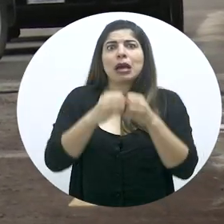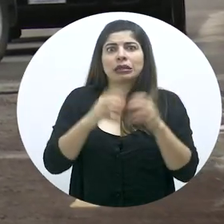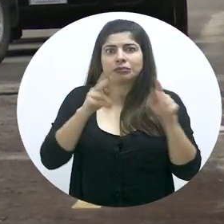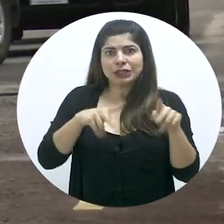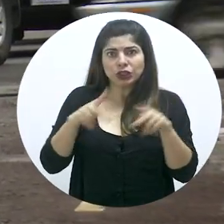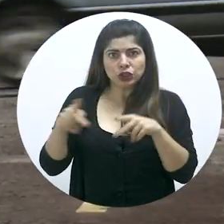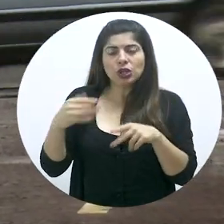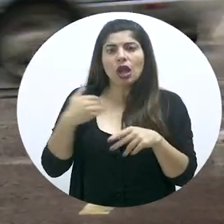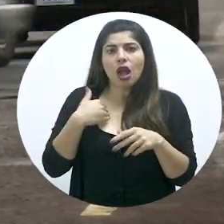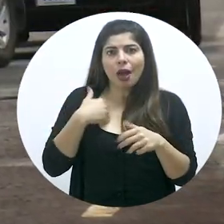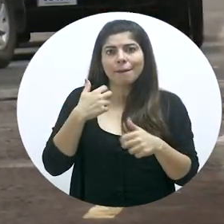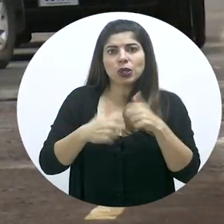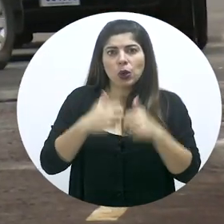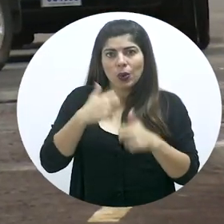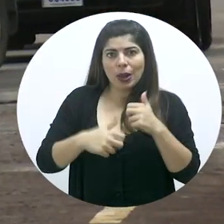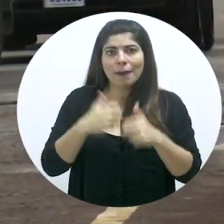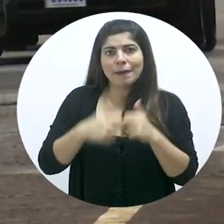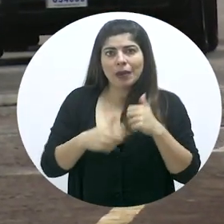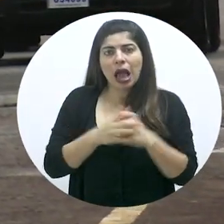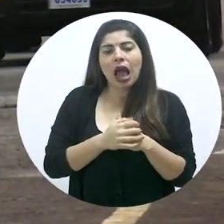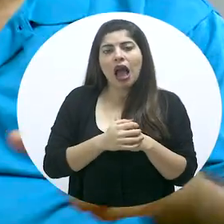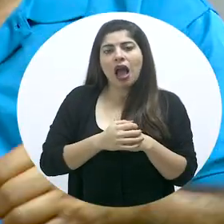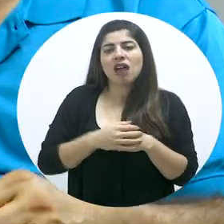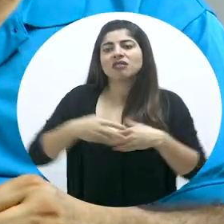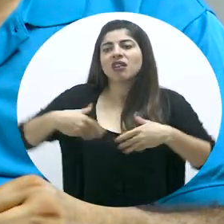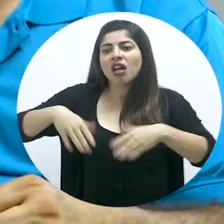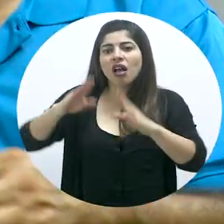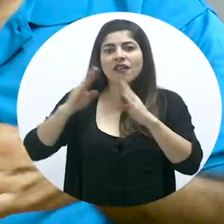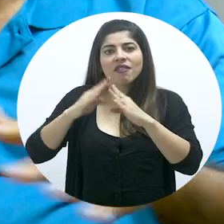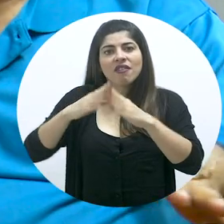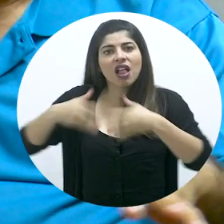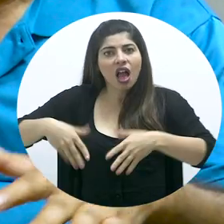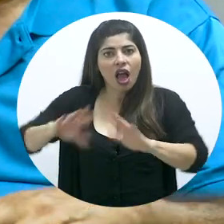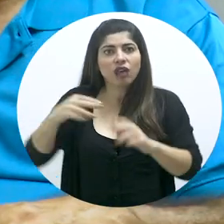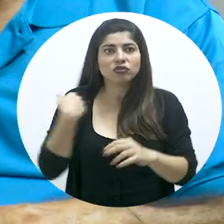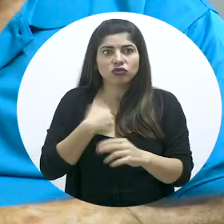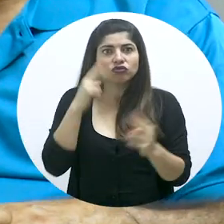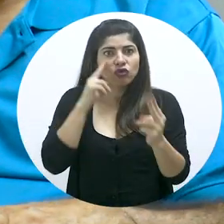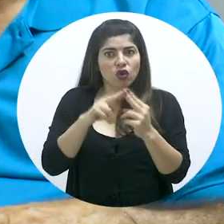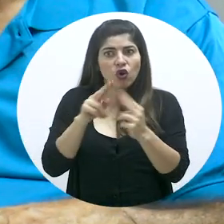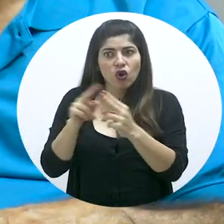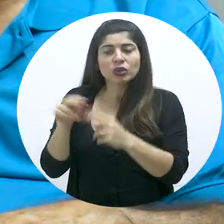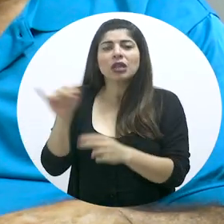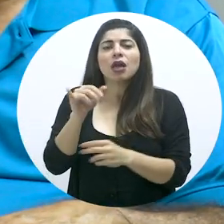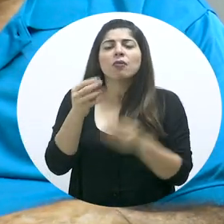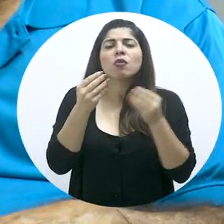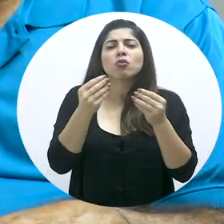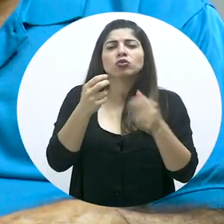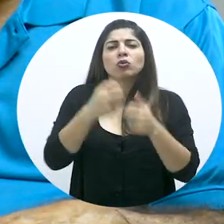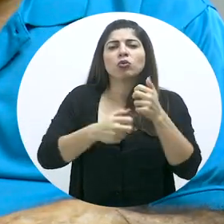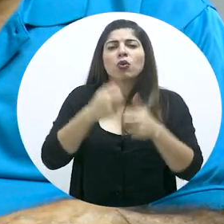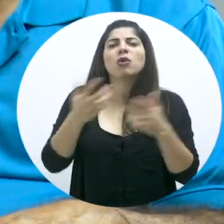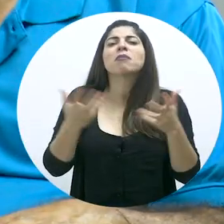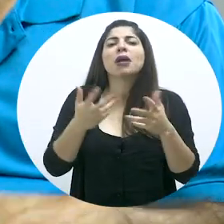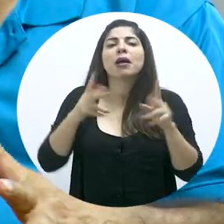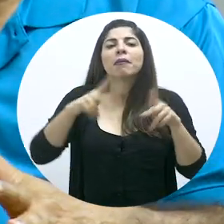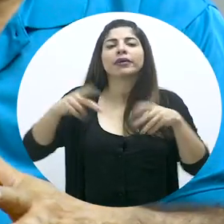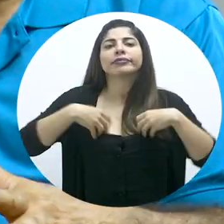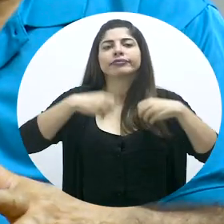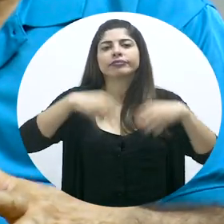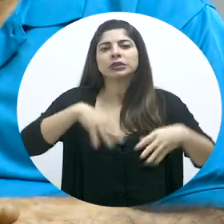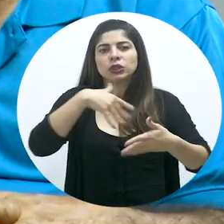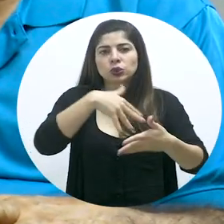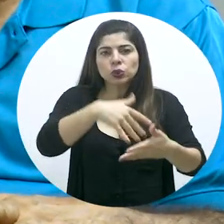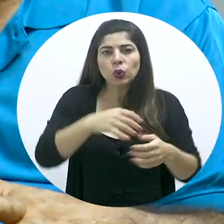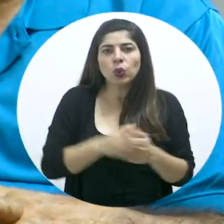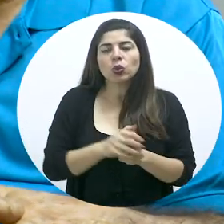personas con problemáticas que deambulan por la calle, en lo que conocemos, y mucha problemática a nivel de detracción